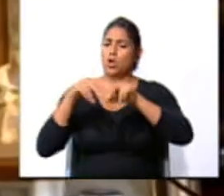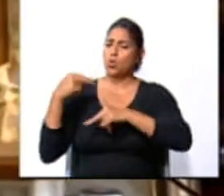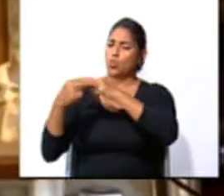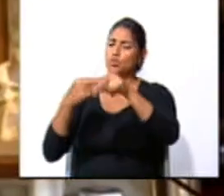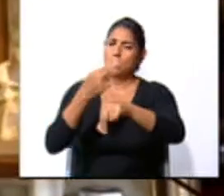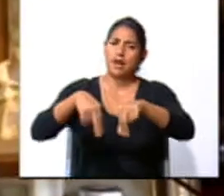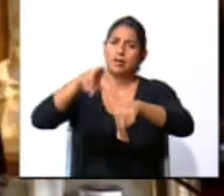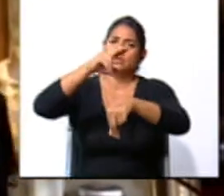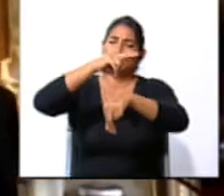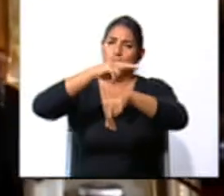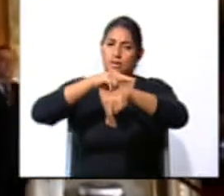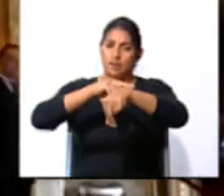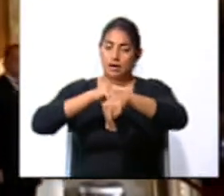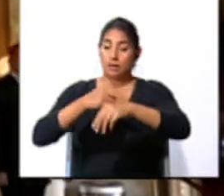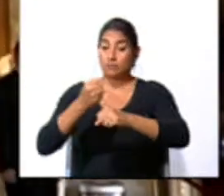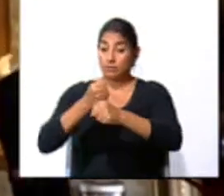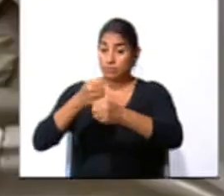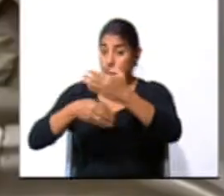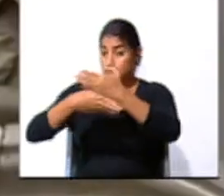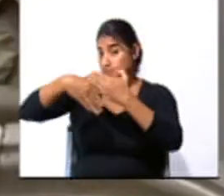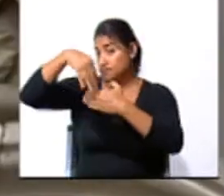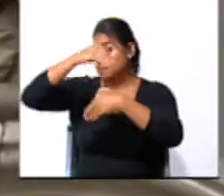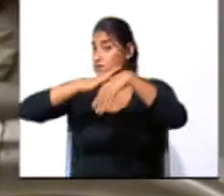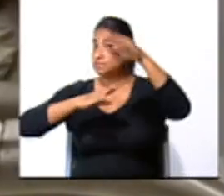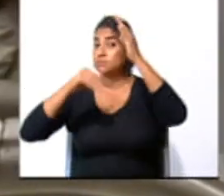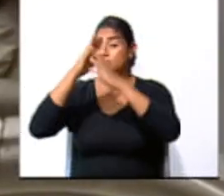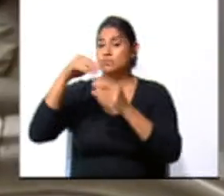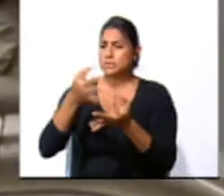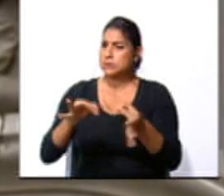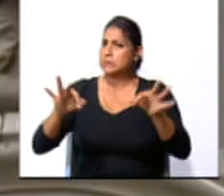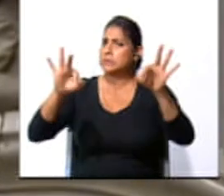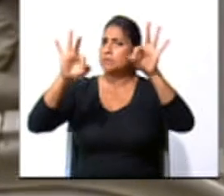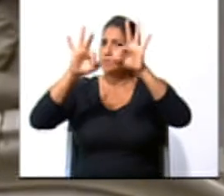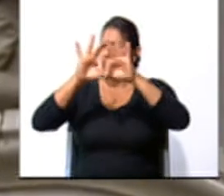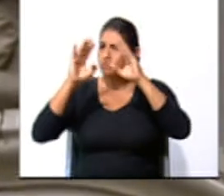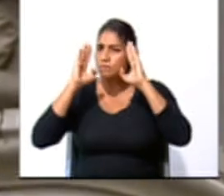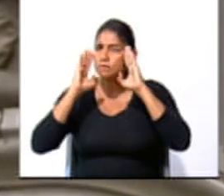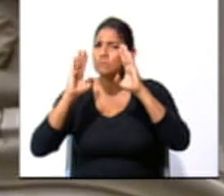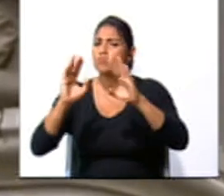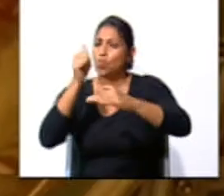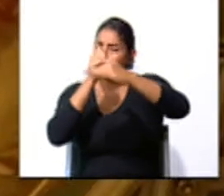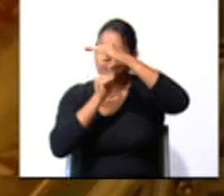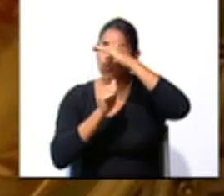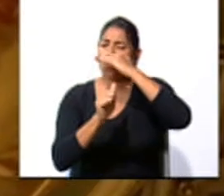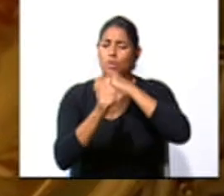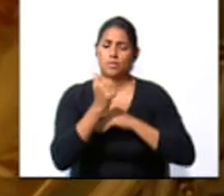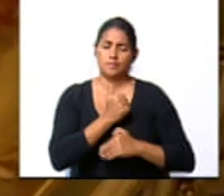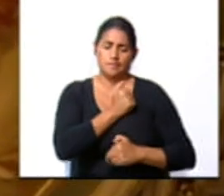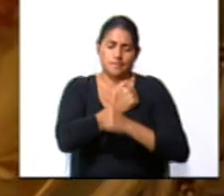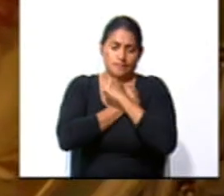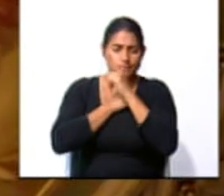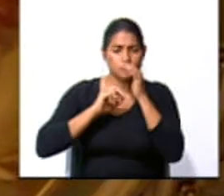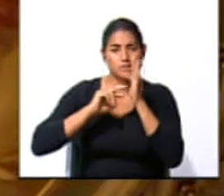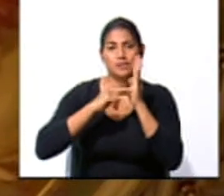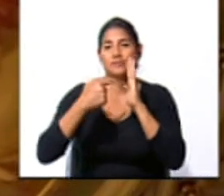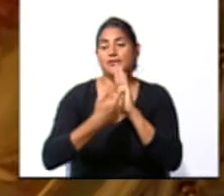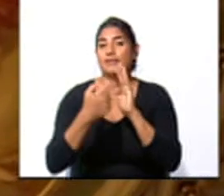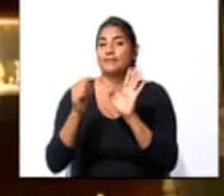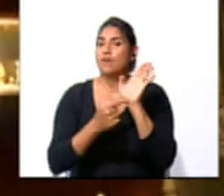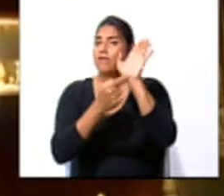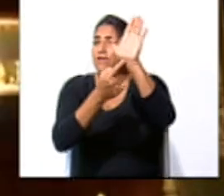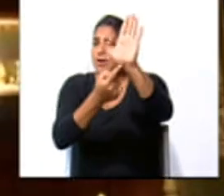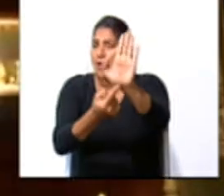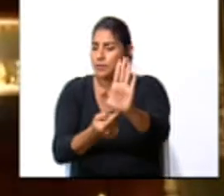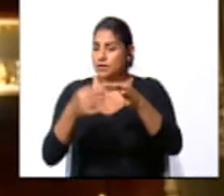nacional. La construcción de este teatro es de suma importancia y guarda un profundo significado dado que representa